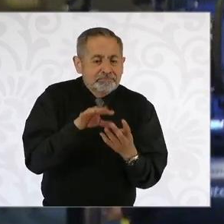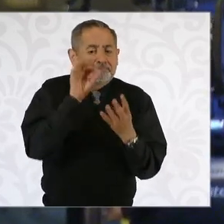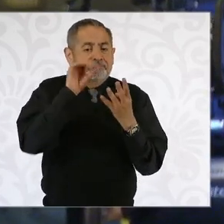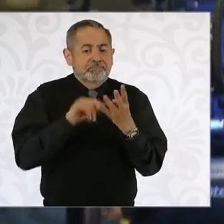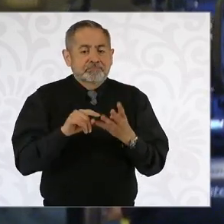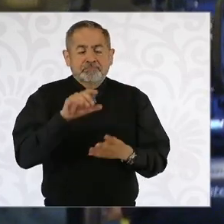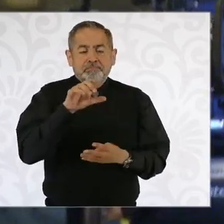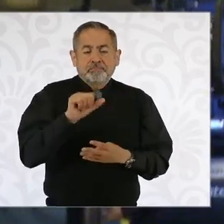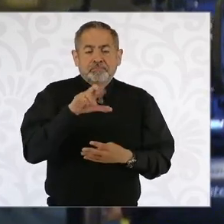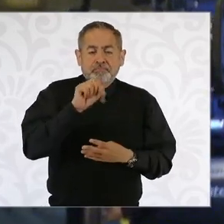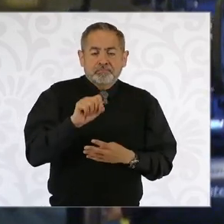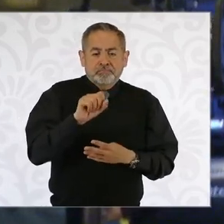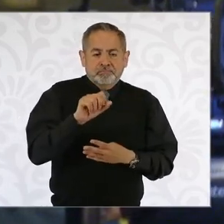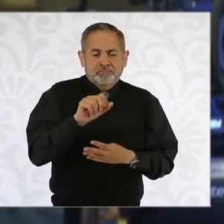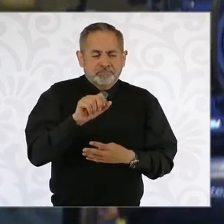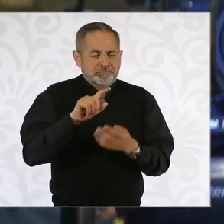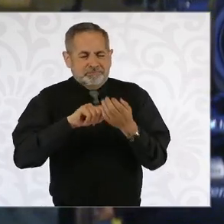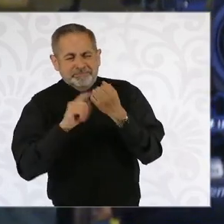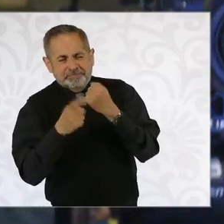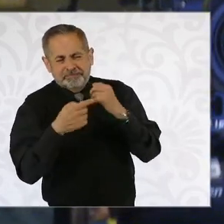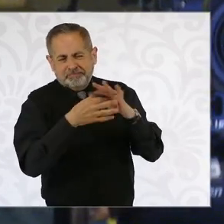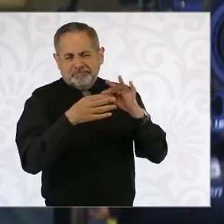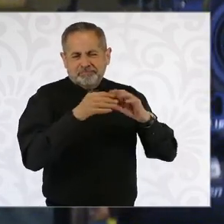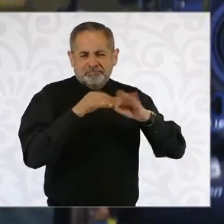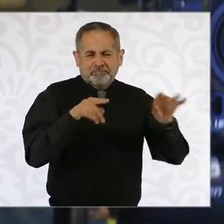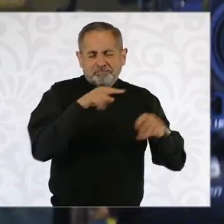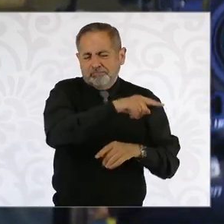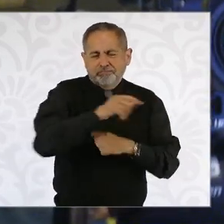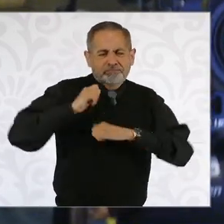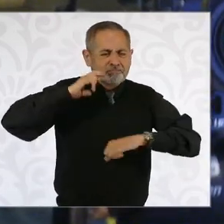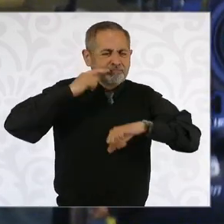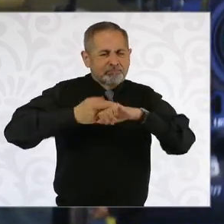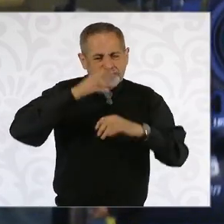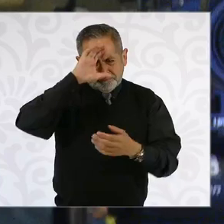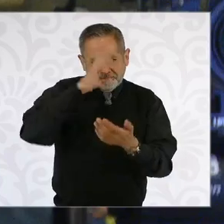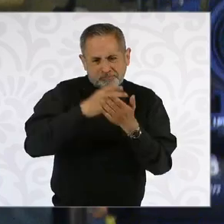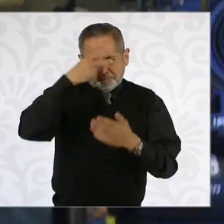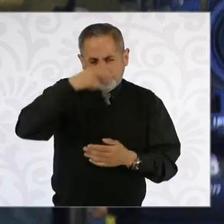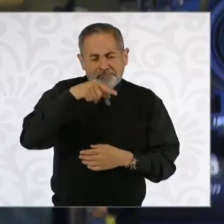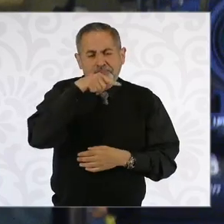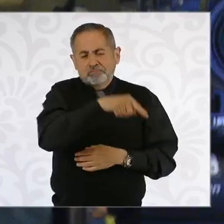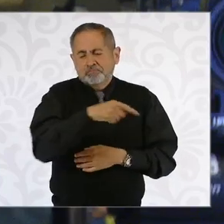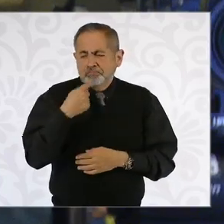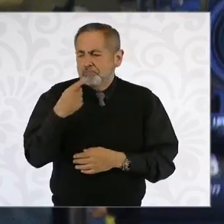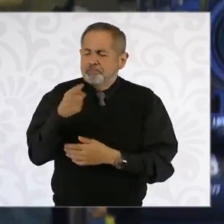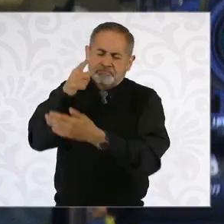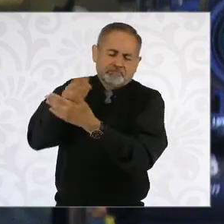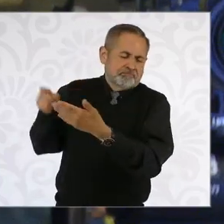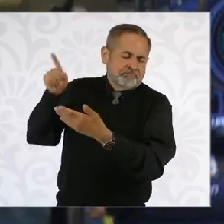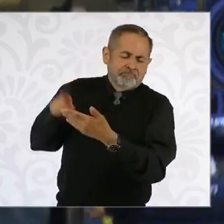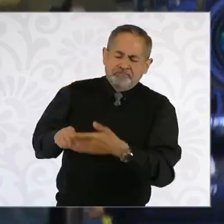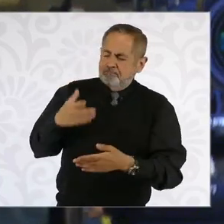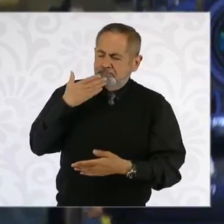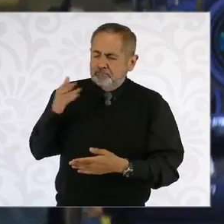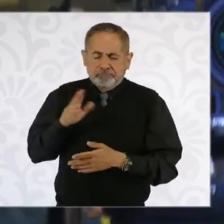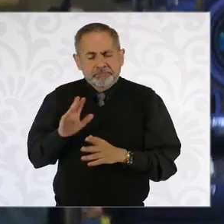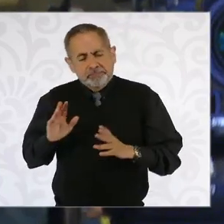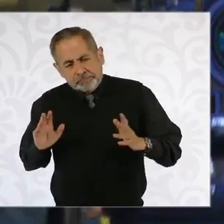Aguiarretes, quien es el que está detrás de esto, de la arquidiócesis firmada de México, reprochó que ya se habían hecho